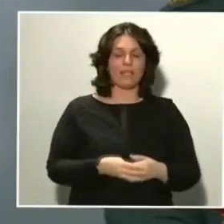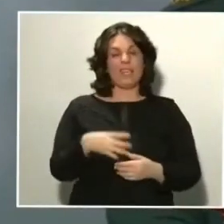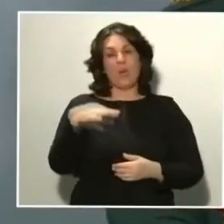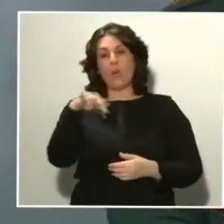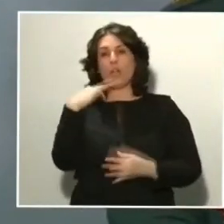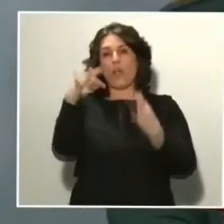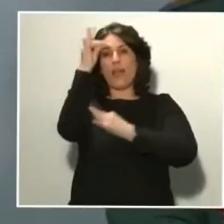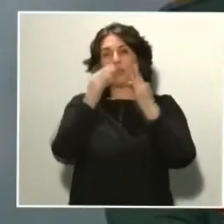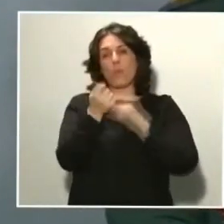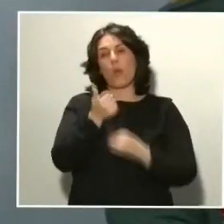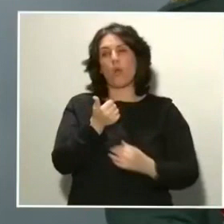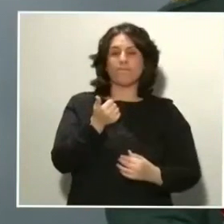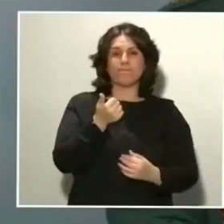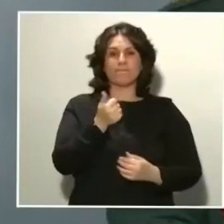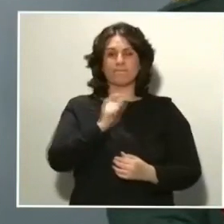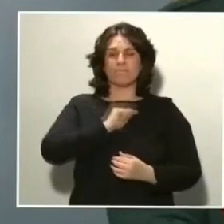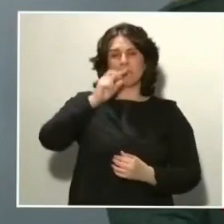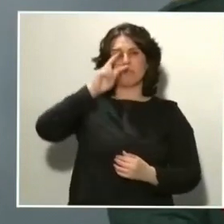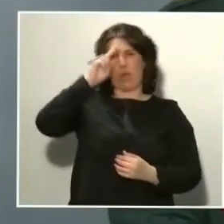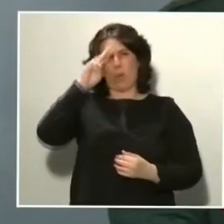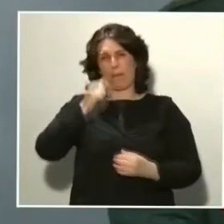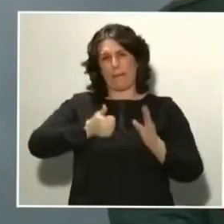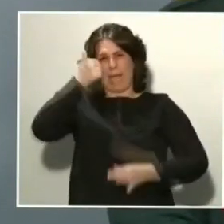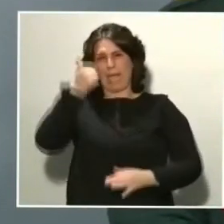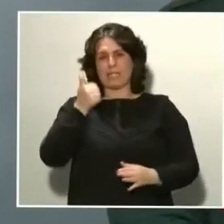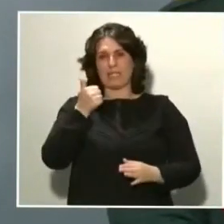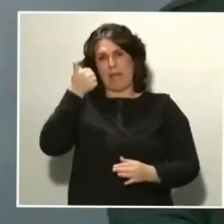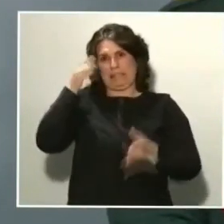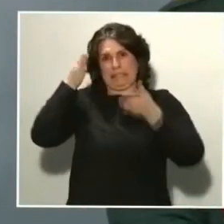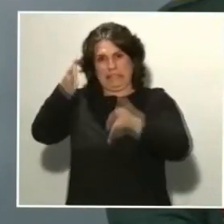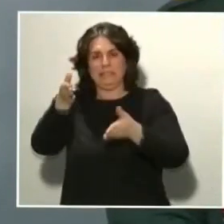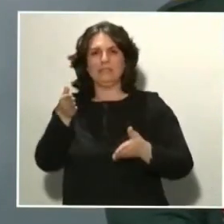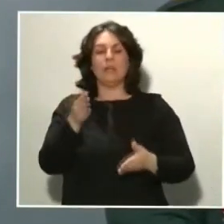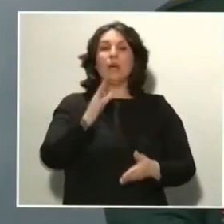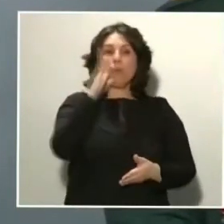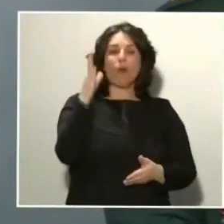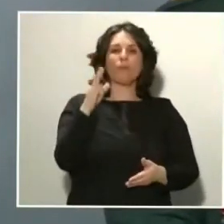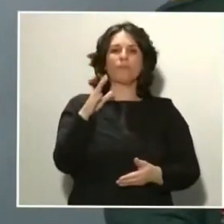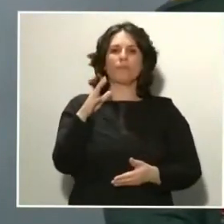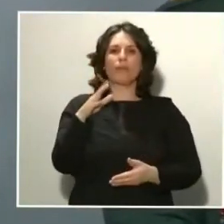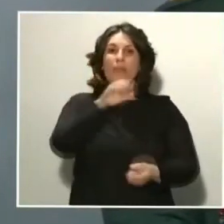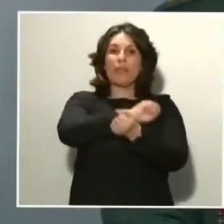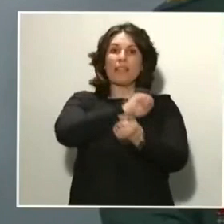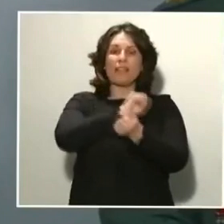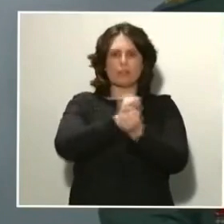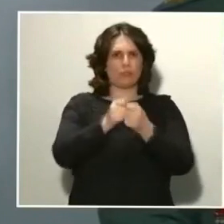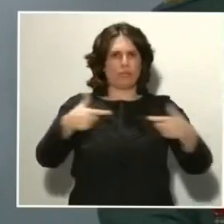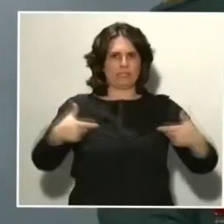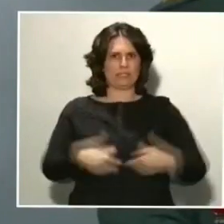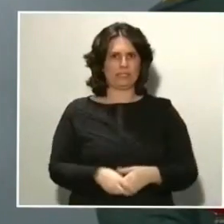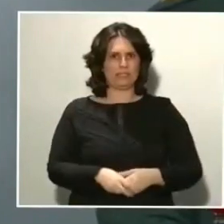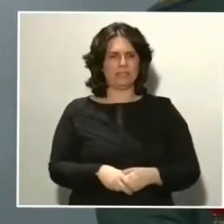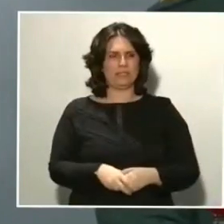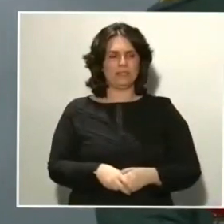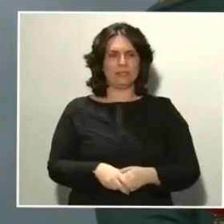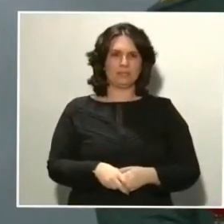causa un poco de preocupación y ocupación es que están aumentando el número de detenidos. Estamos hablando de números